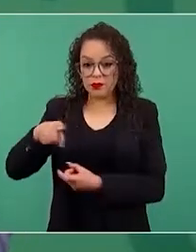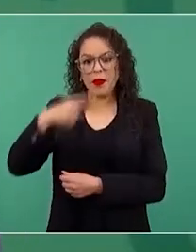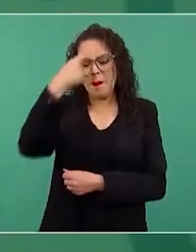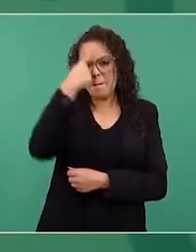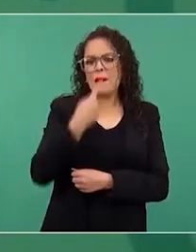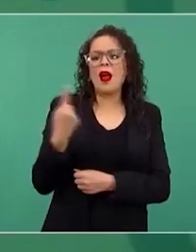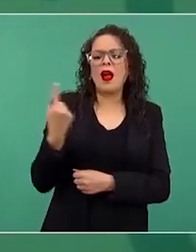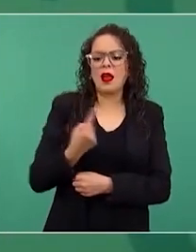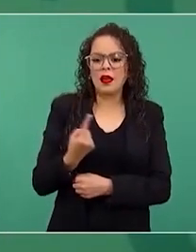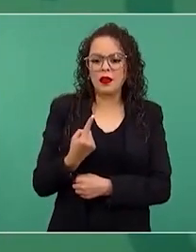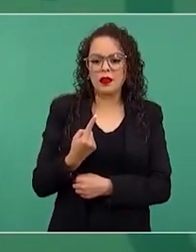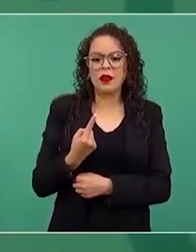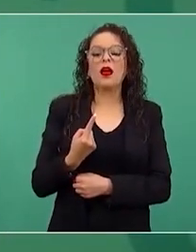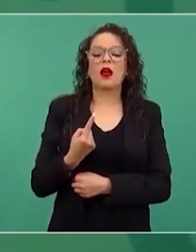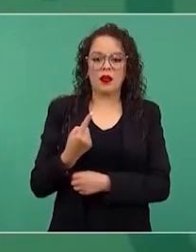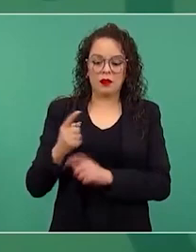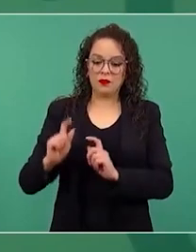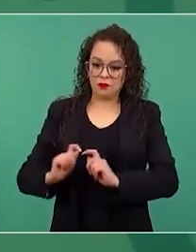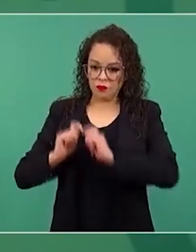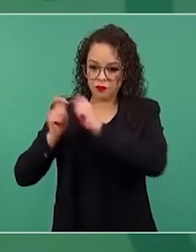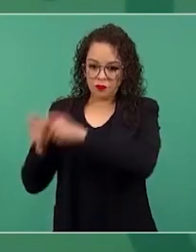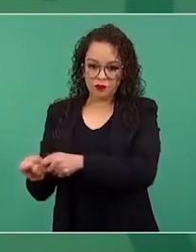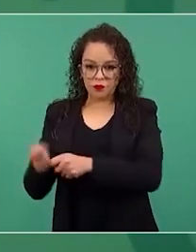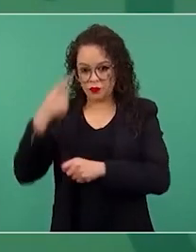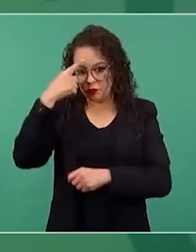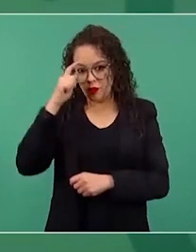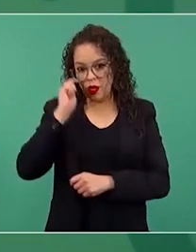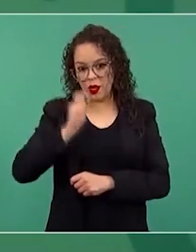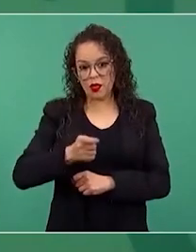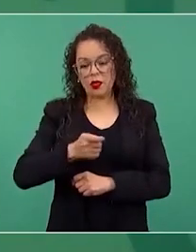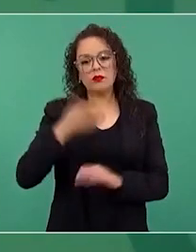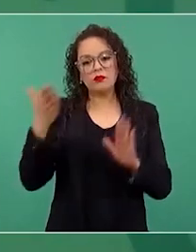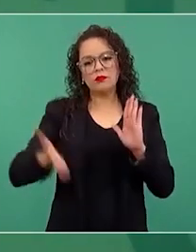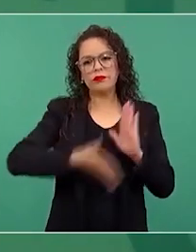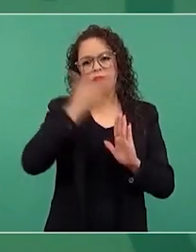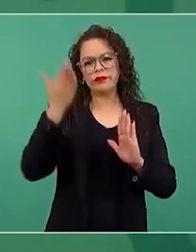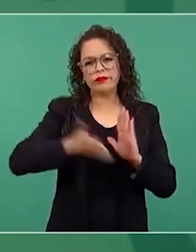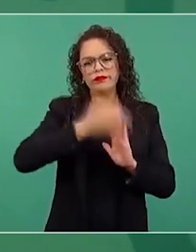a la construcción que se está haciendo de una presa,